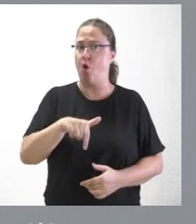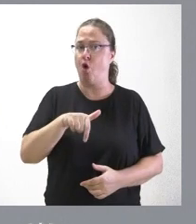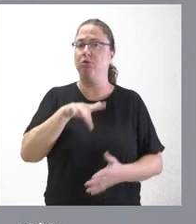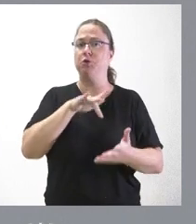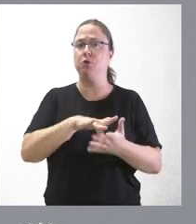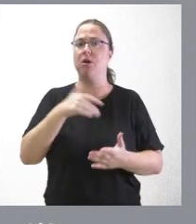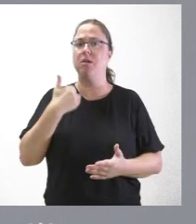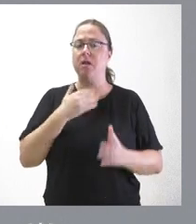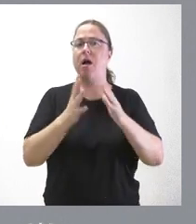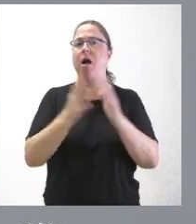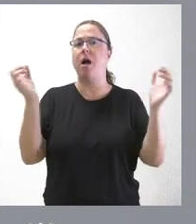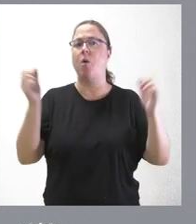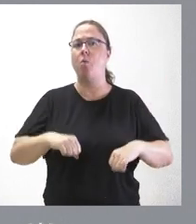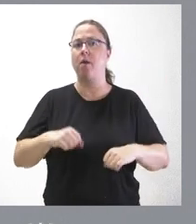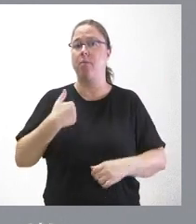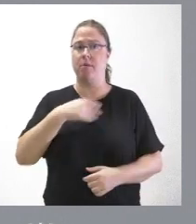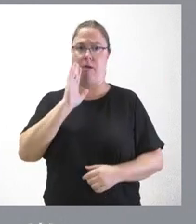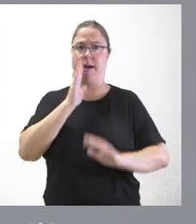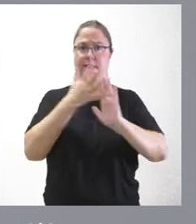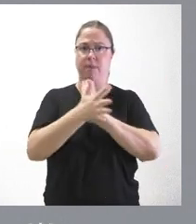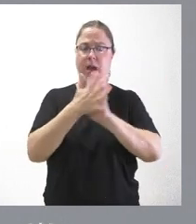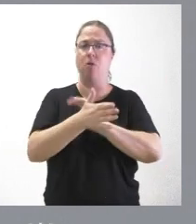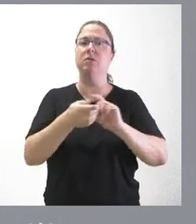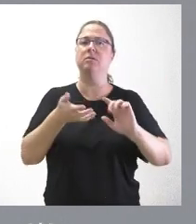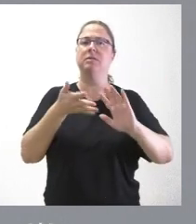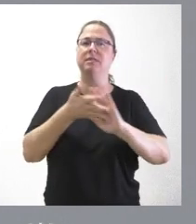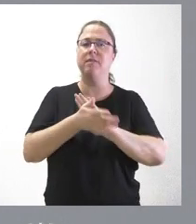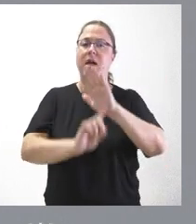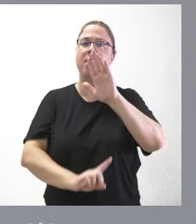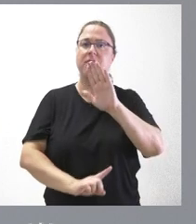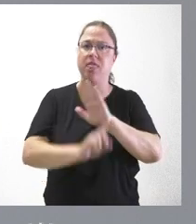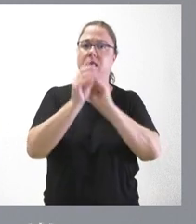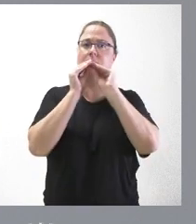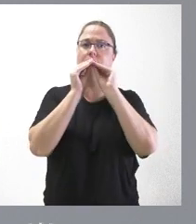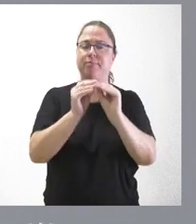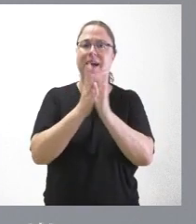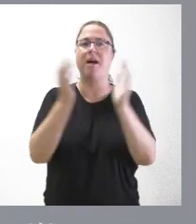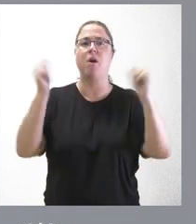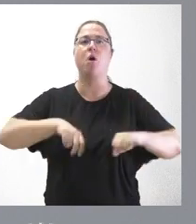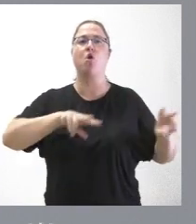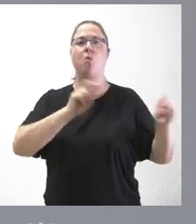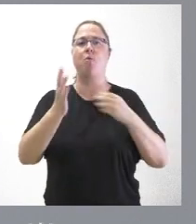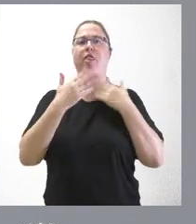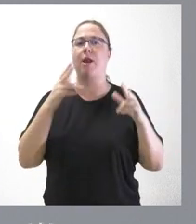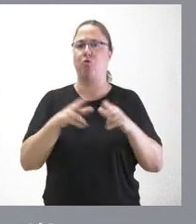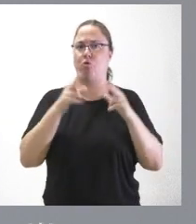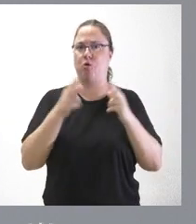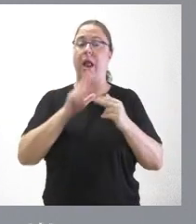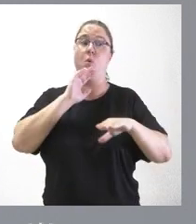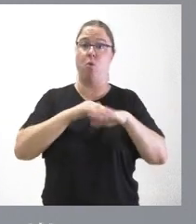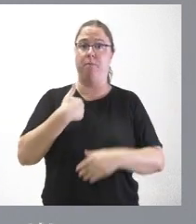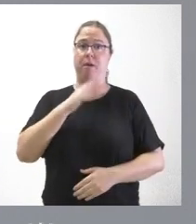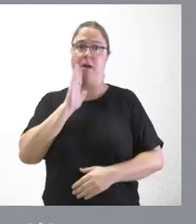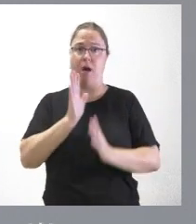tenido un acuerdo que les he citado anteriormente, que supone el desarrollo de nuevos acuerdos del diálogo social, el cumplimiento de esos acuerdos y